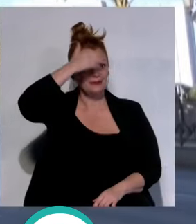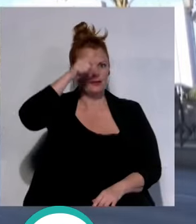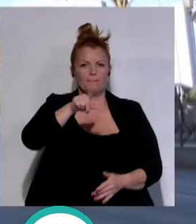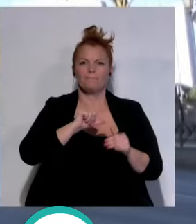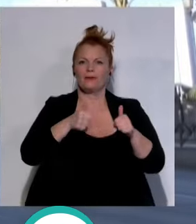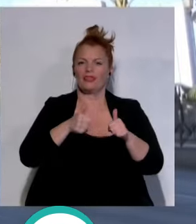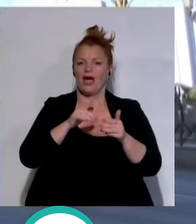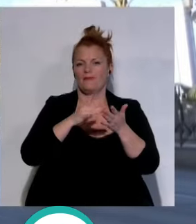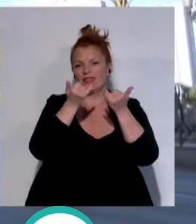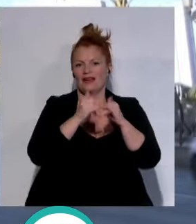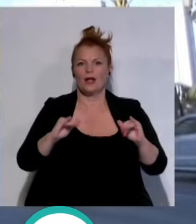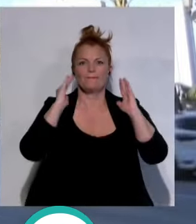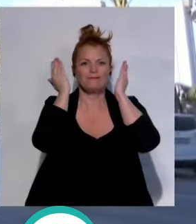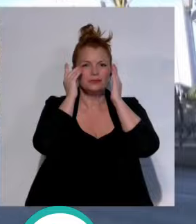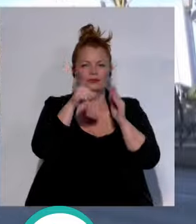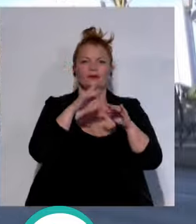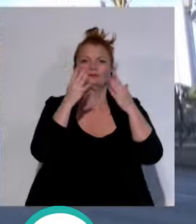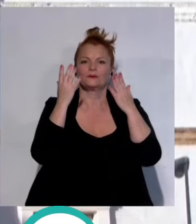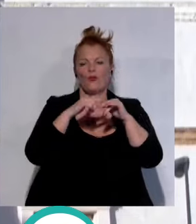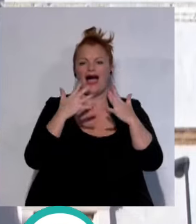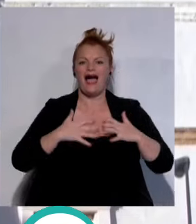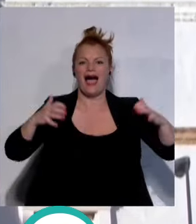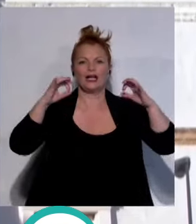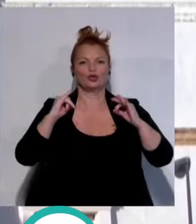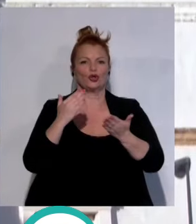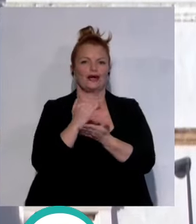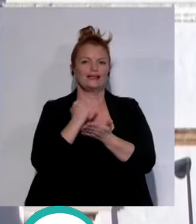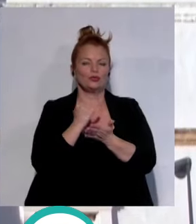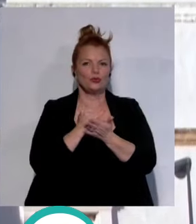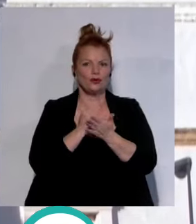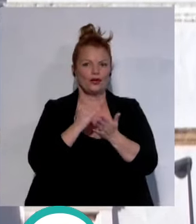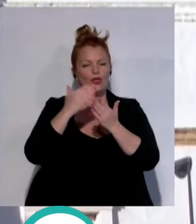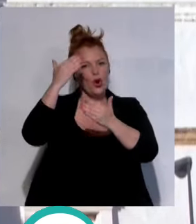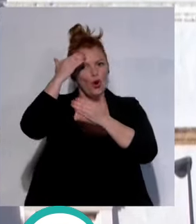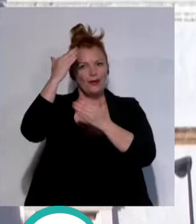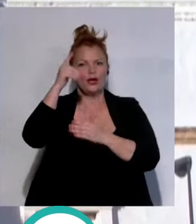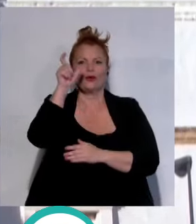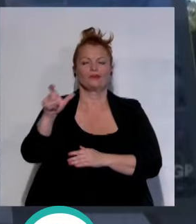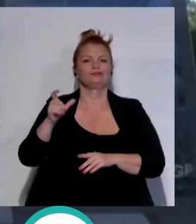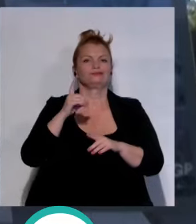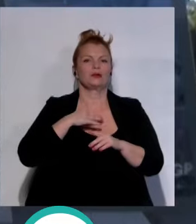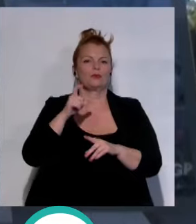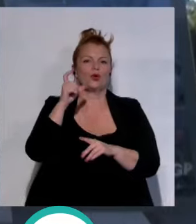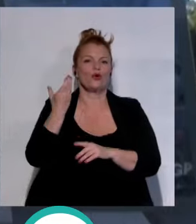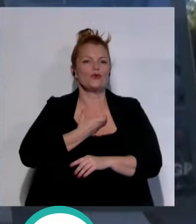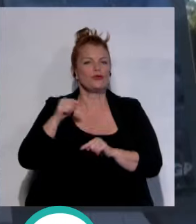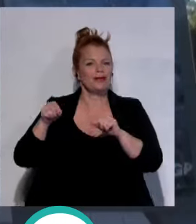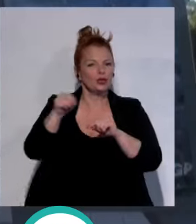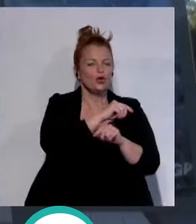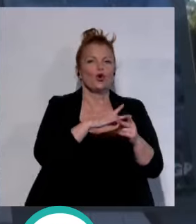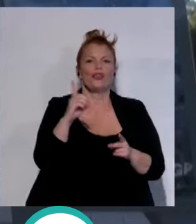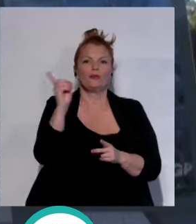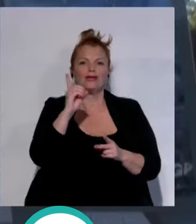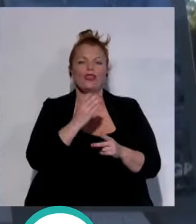celebrará en el Palacio Provincial, acto institucional de homenaje a las corporaciones democráticas precedentes, con diputados y